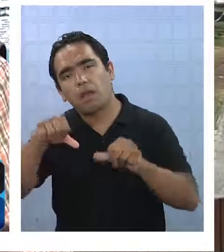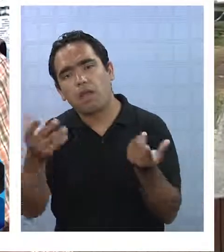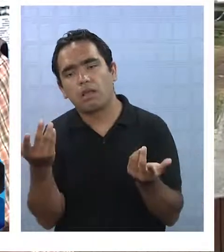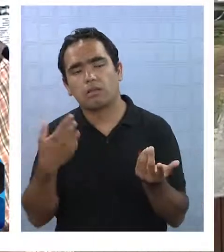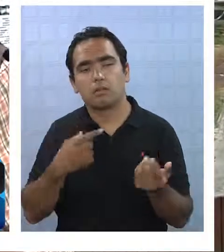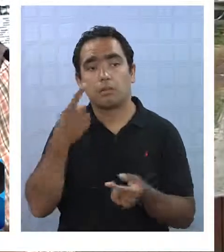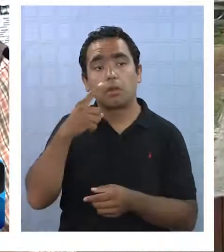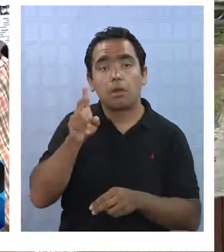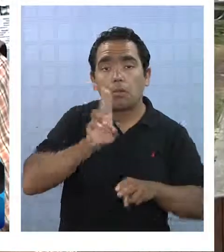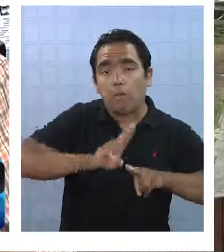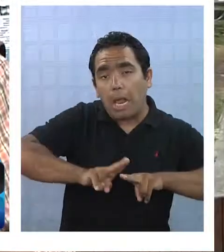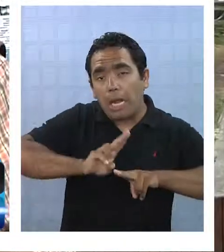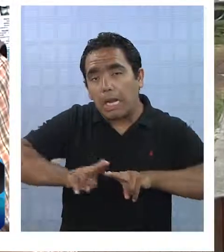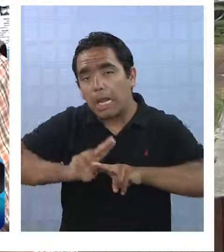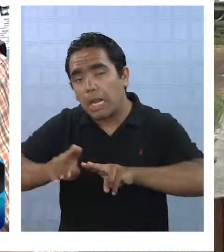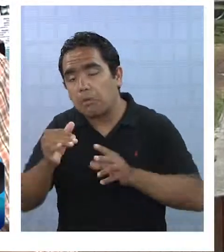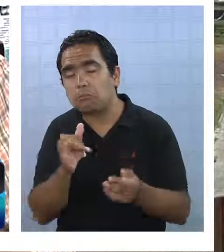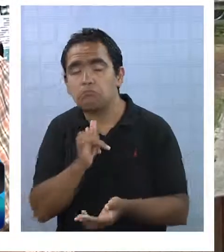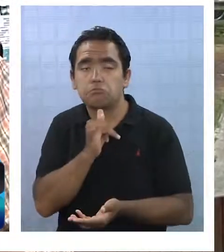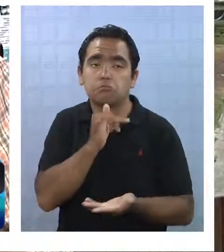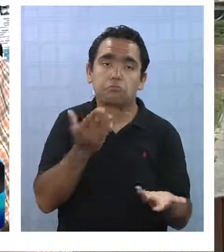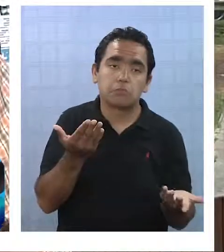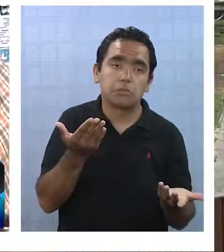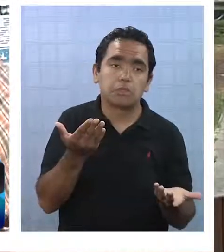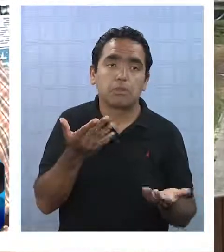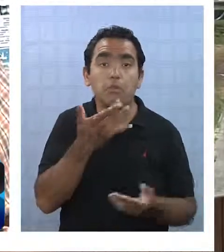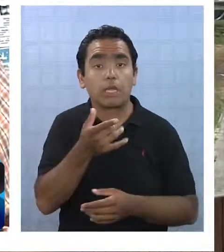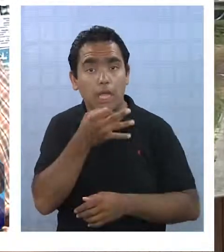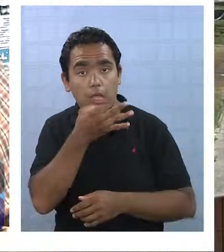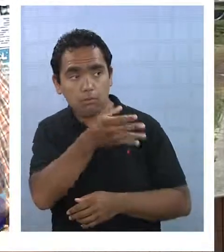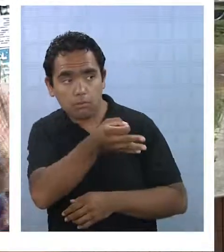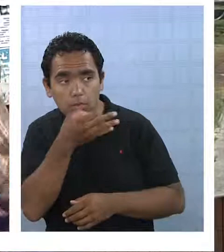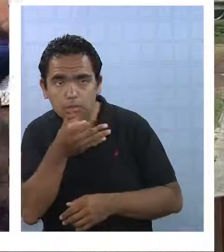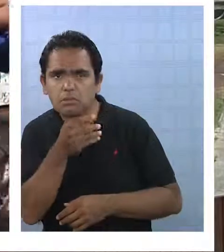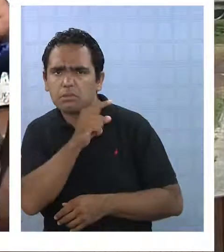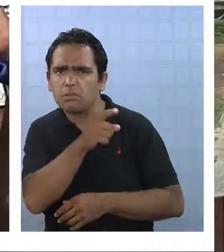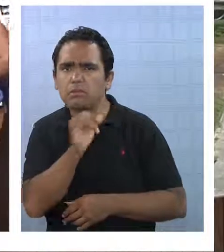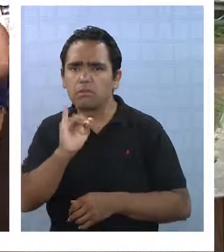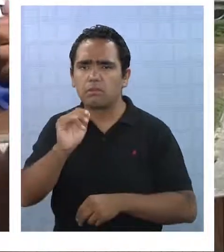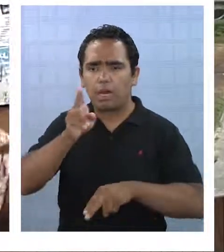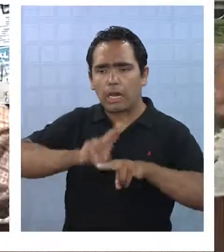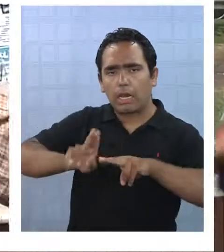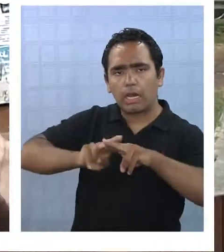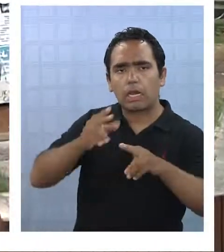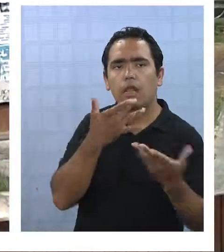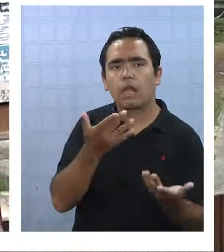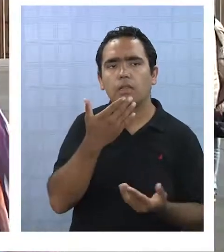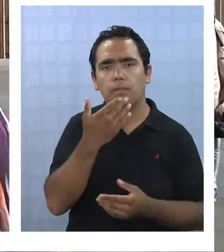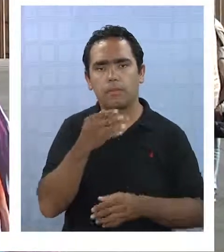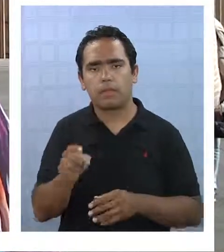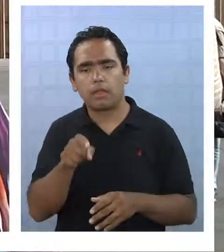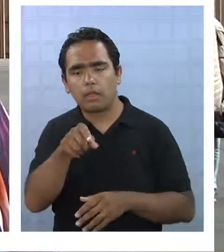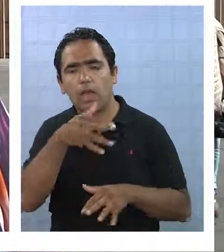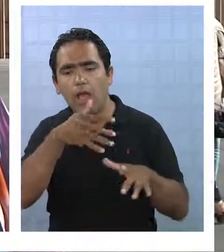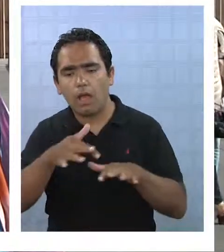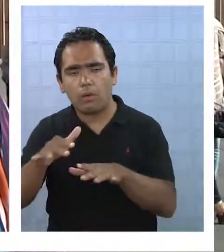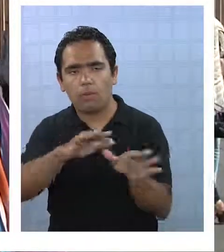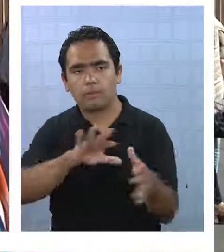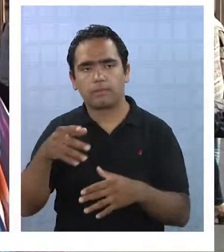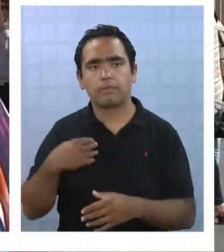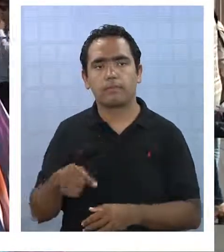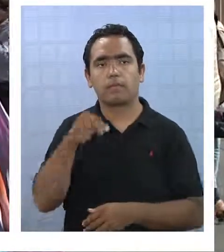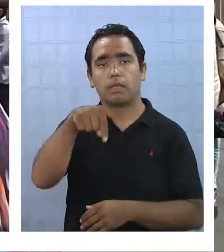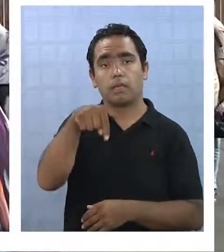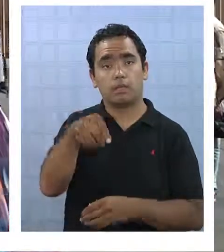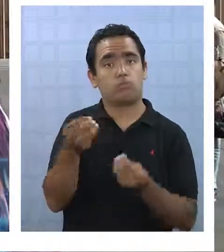pero si es un arreglo para la ciudad, porque dicen que la van a arreglar, que van a arreglar la pileta, que van a arreglar todas esas cosas. Es un paseo en el cual